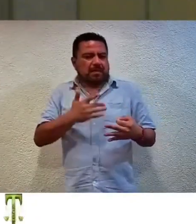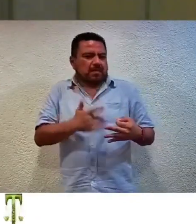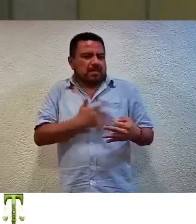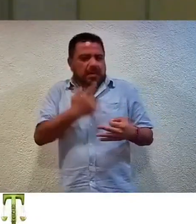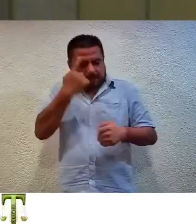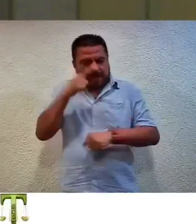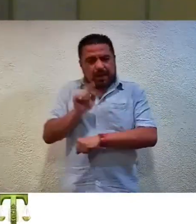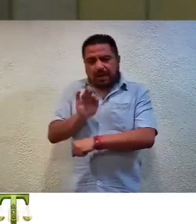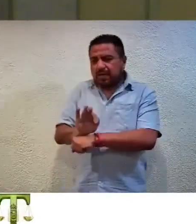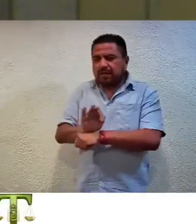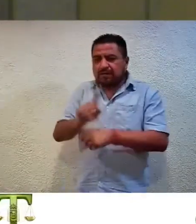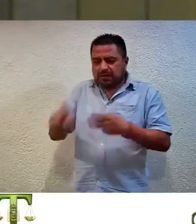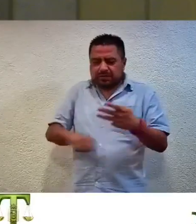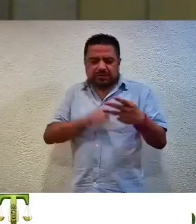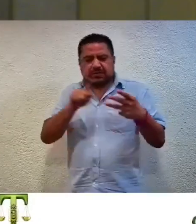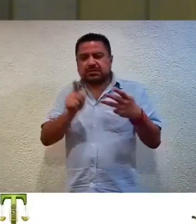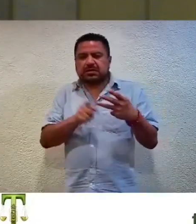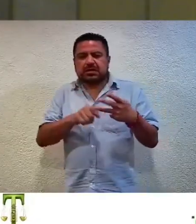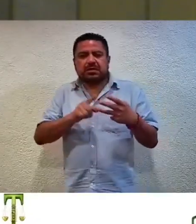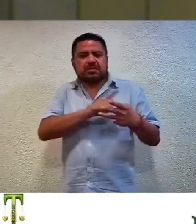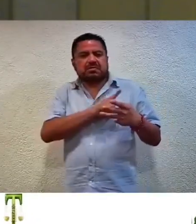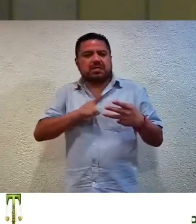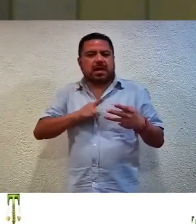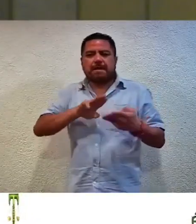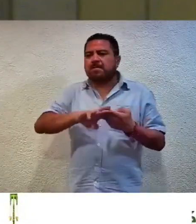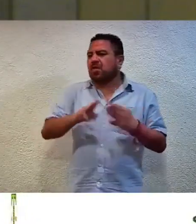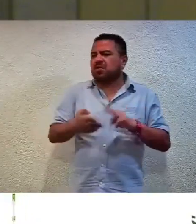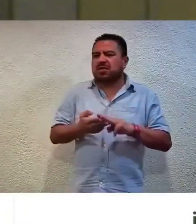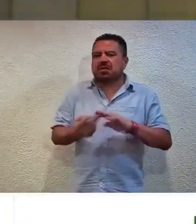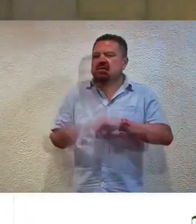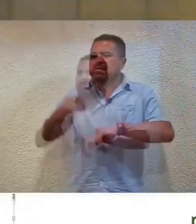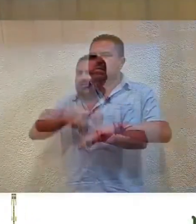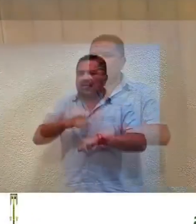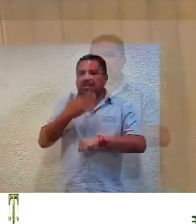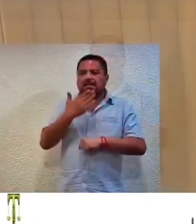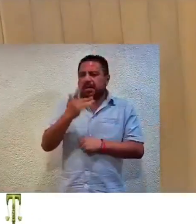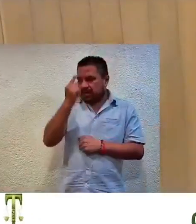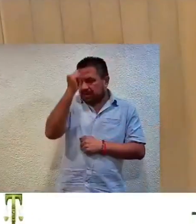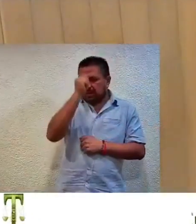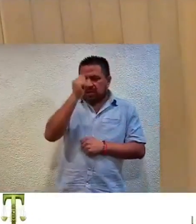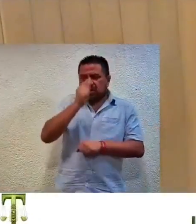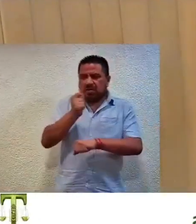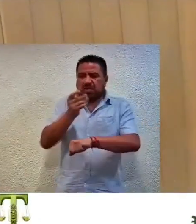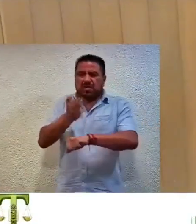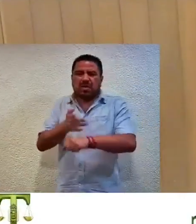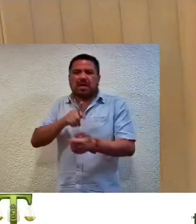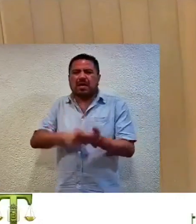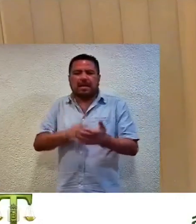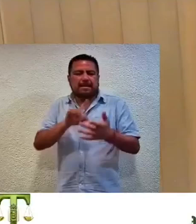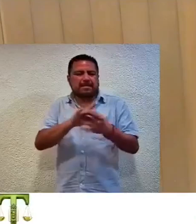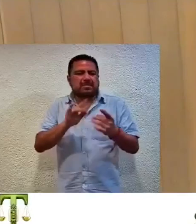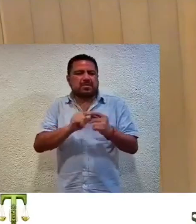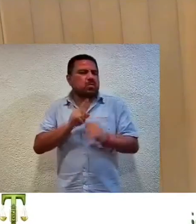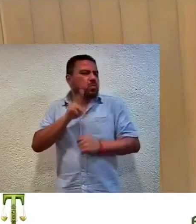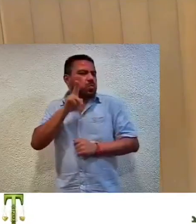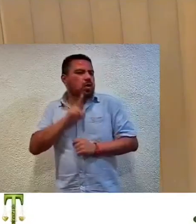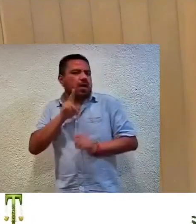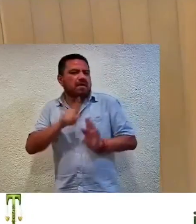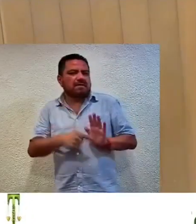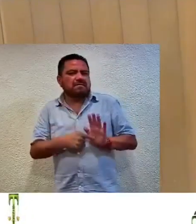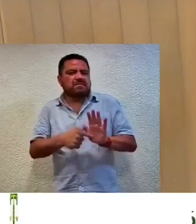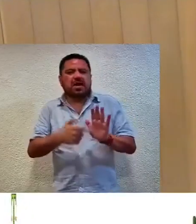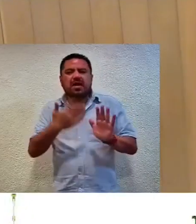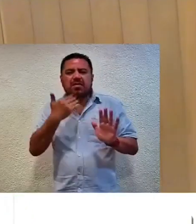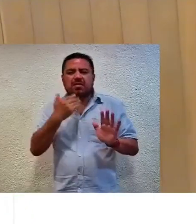defensa. Tres, indebida motivación y fundamentación de la infracción e indebida apreciación de las pruebas técnicas ofrecidas